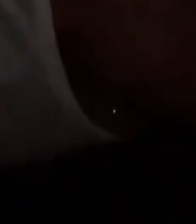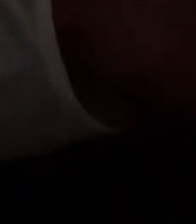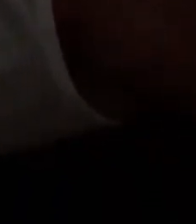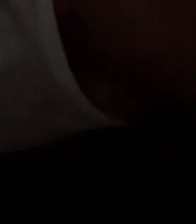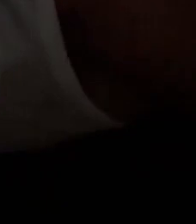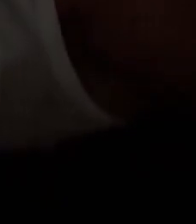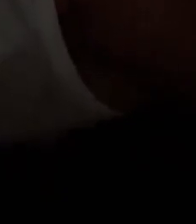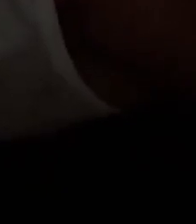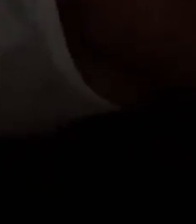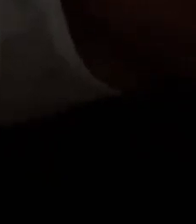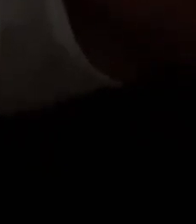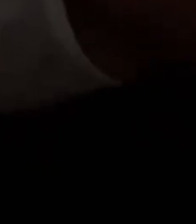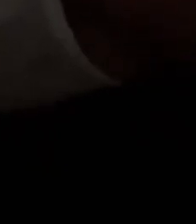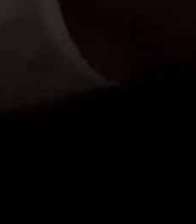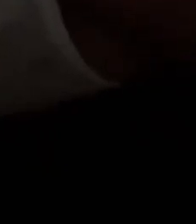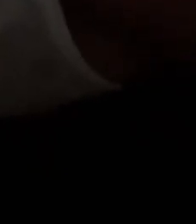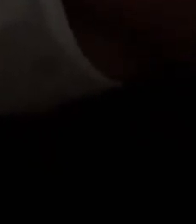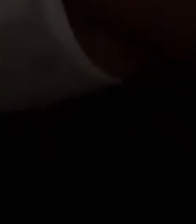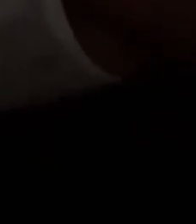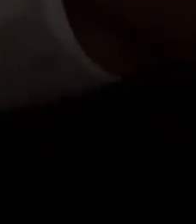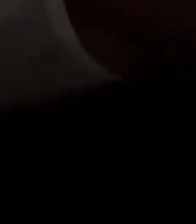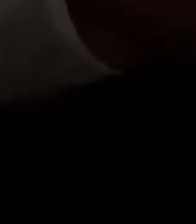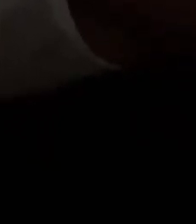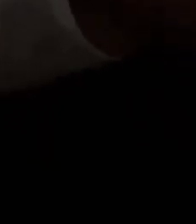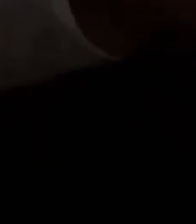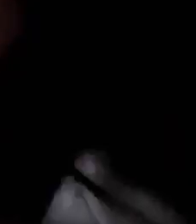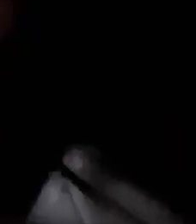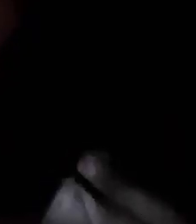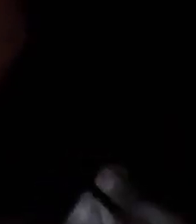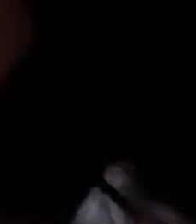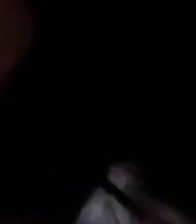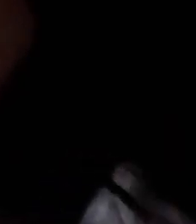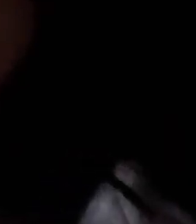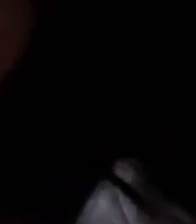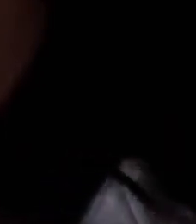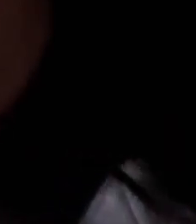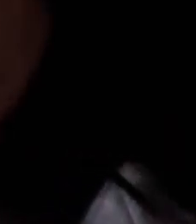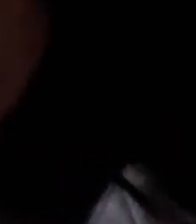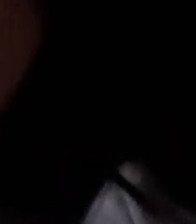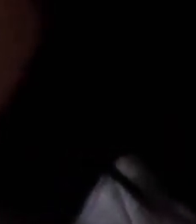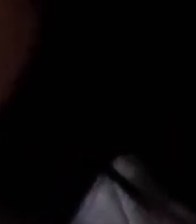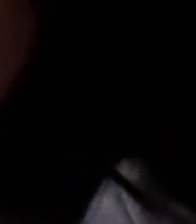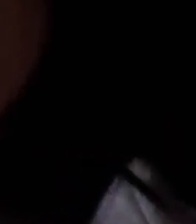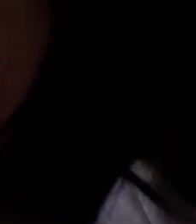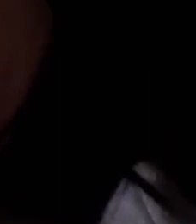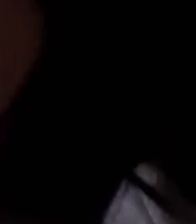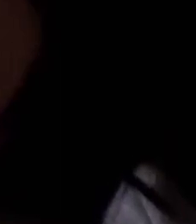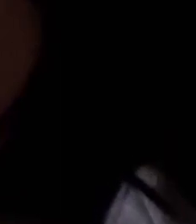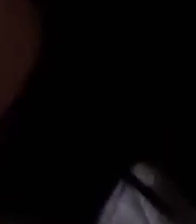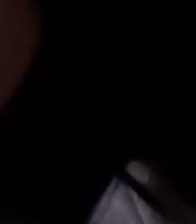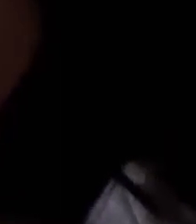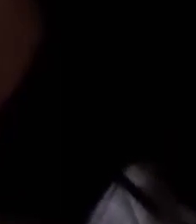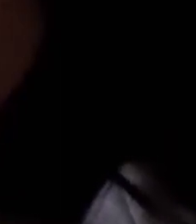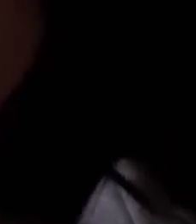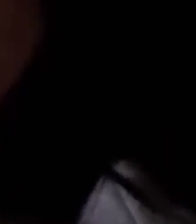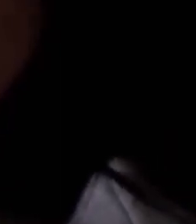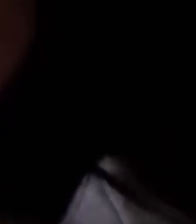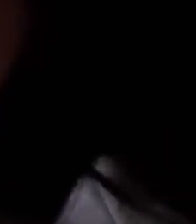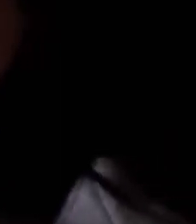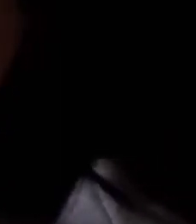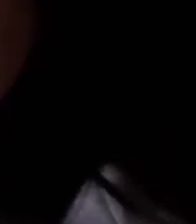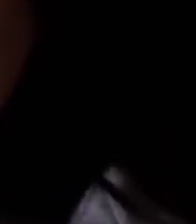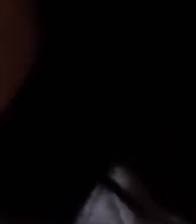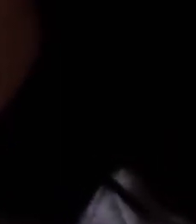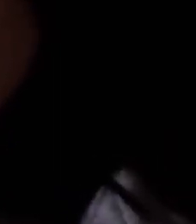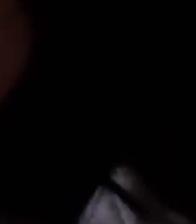vigilancia esta regla lo sabes la regla nos metimos en esto para acabar con reglas odiosas y no hacemos sino